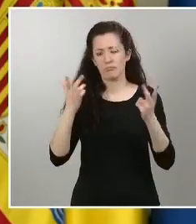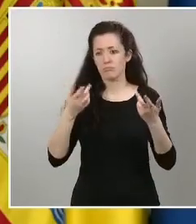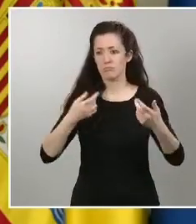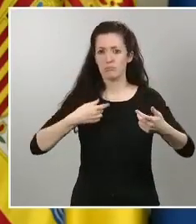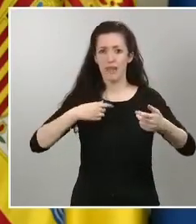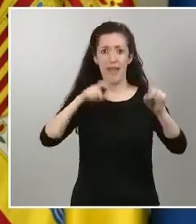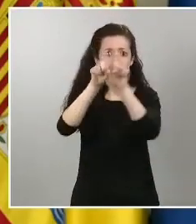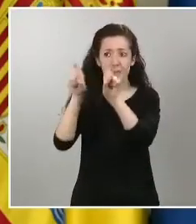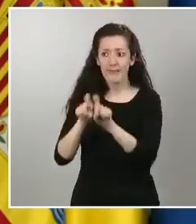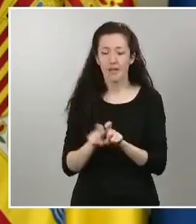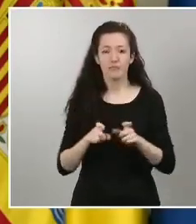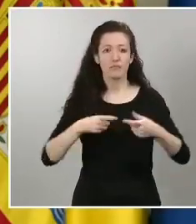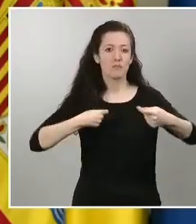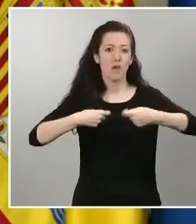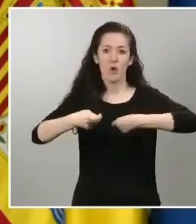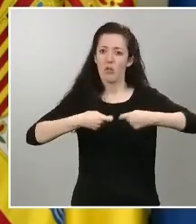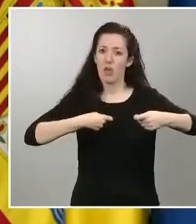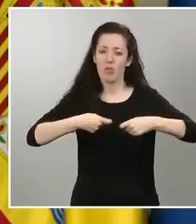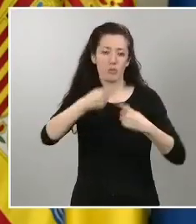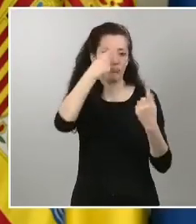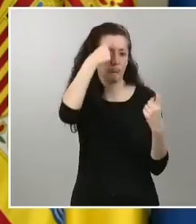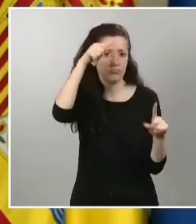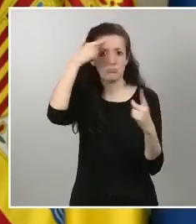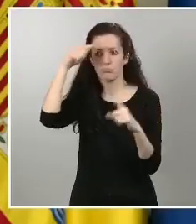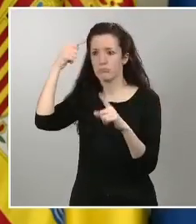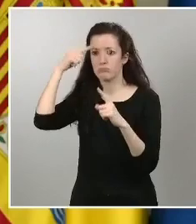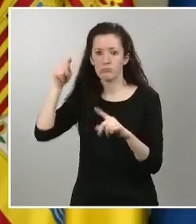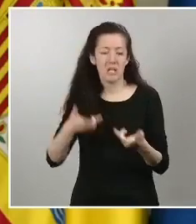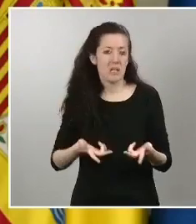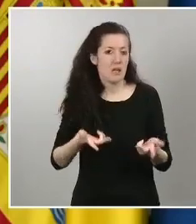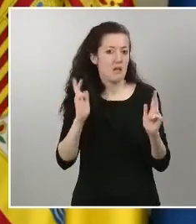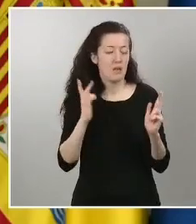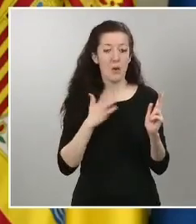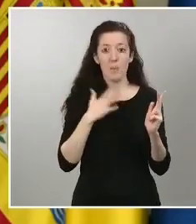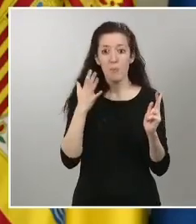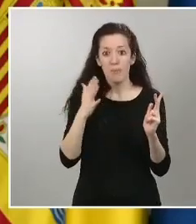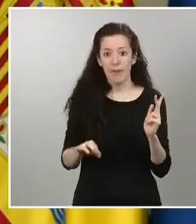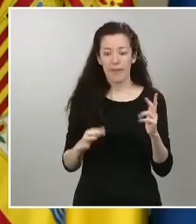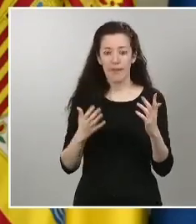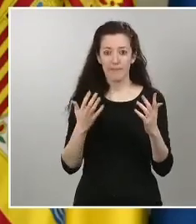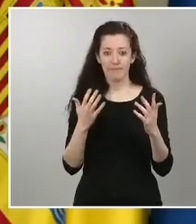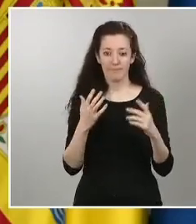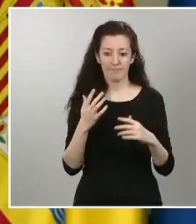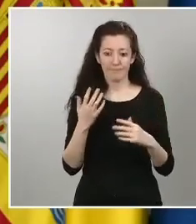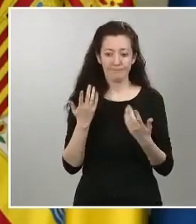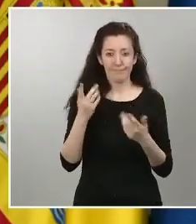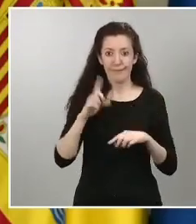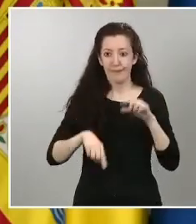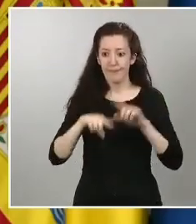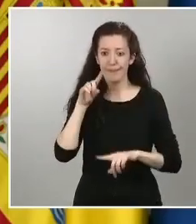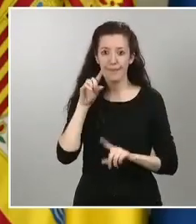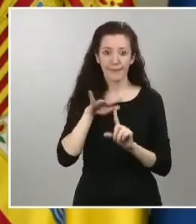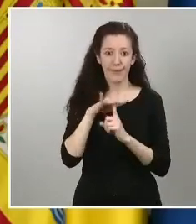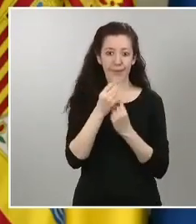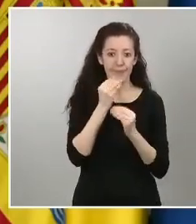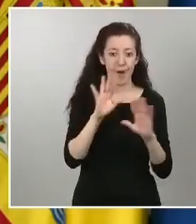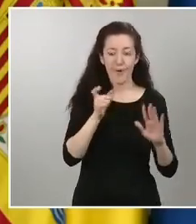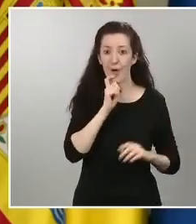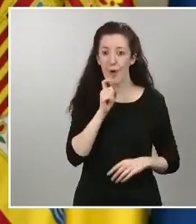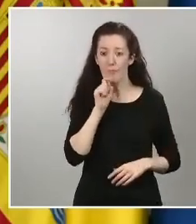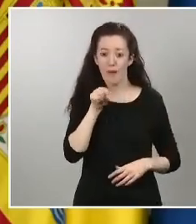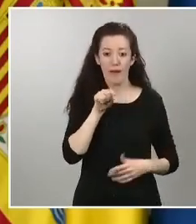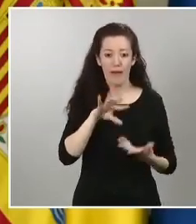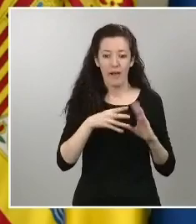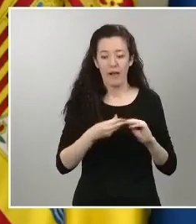puedan acomodar de manera individual las salidas que prefieran optar muchos supuestos que puedan tener que ver